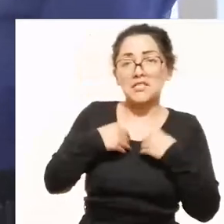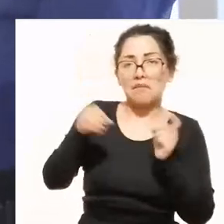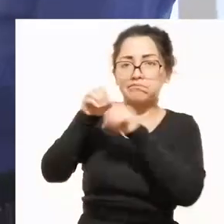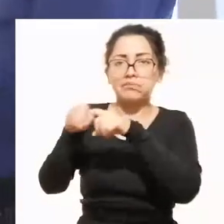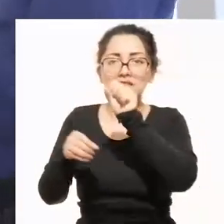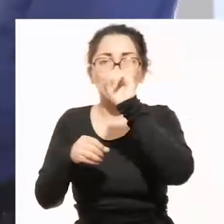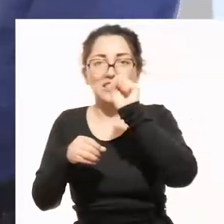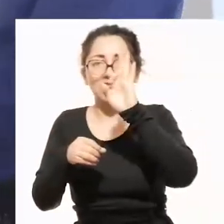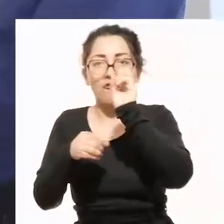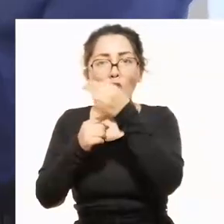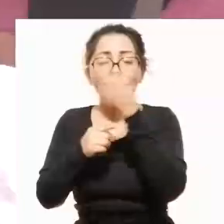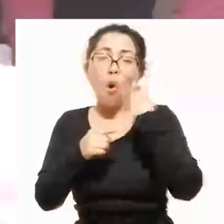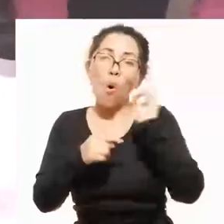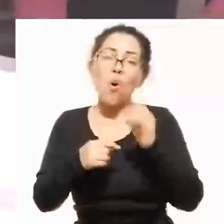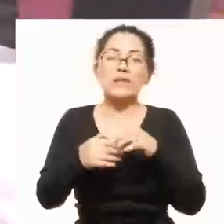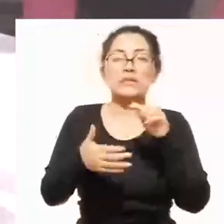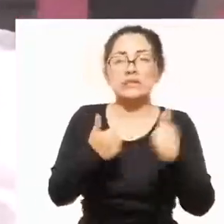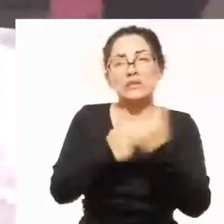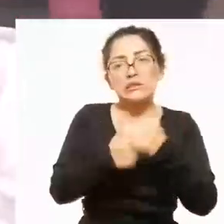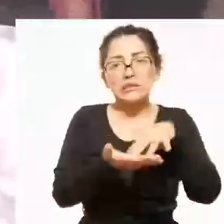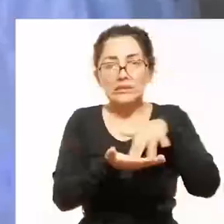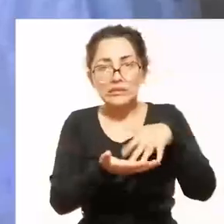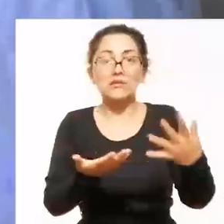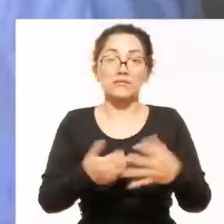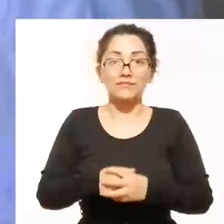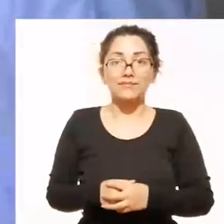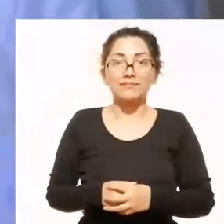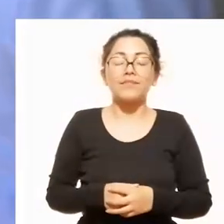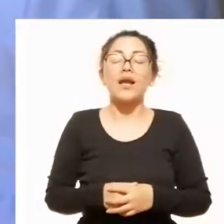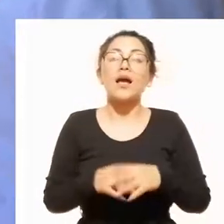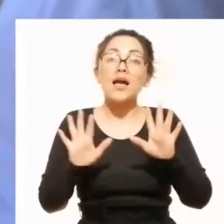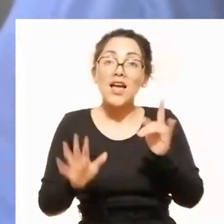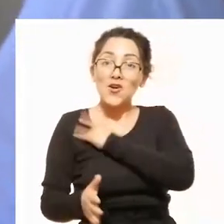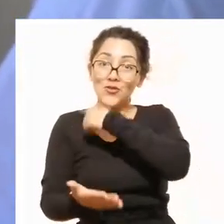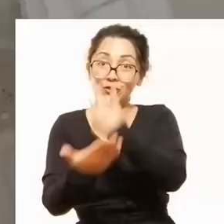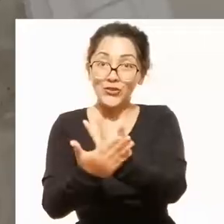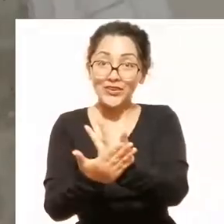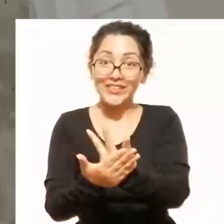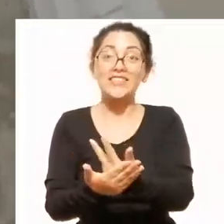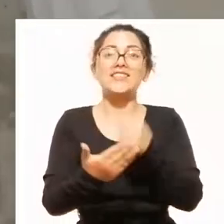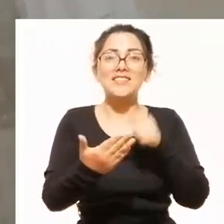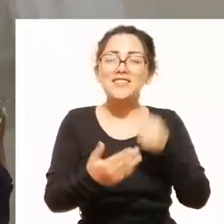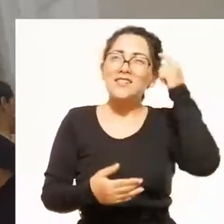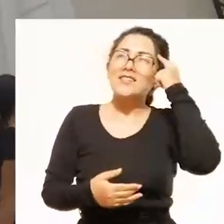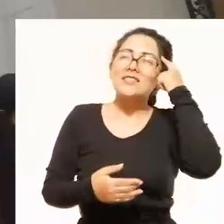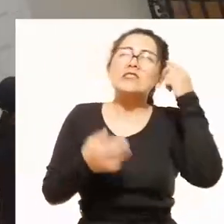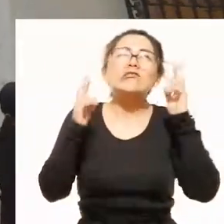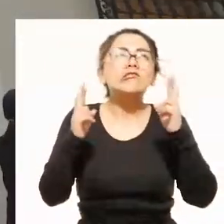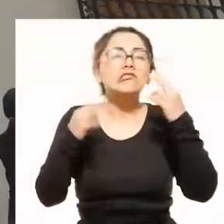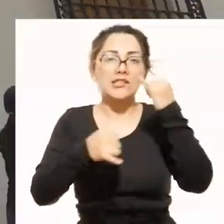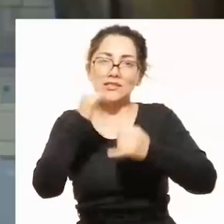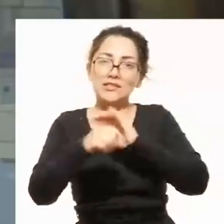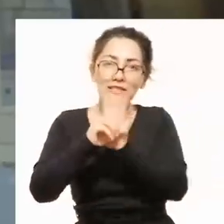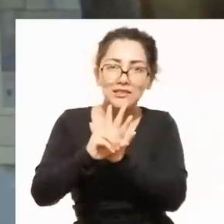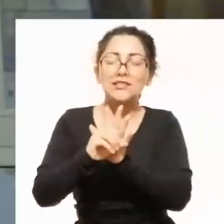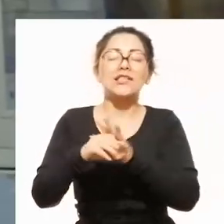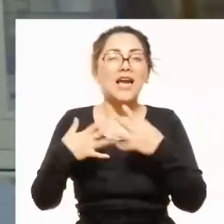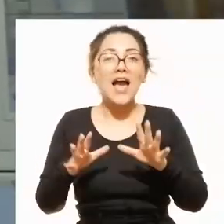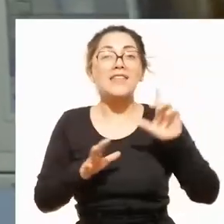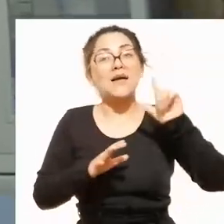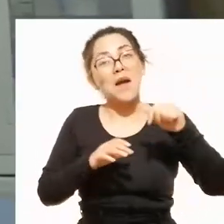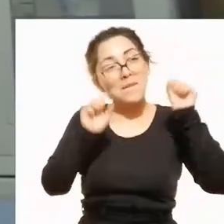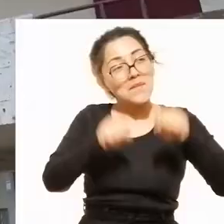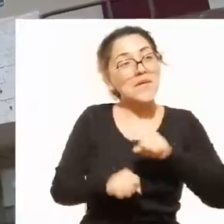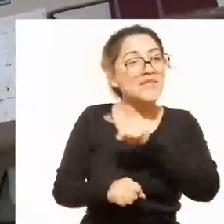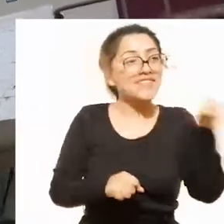que se encuentren en el CISFO y aquellos que acrediten su estado de vulnerabilidad. La UNSA espera que la pandemia pronto